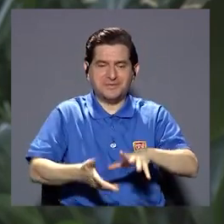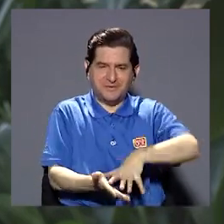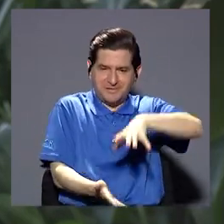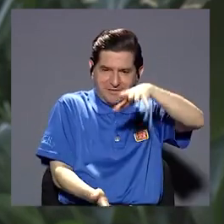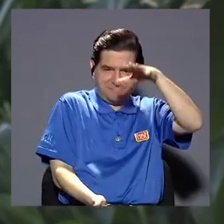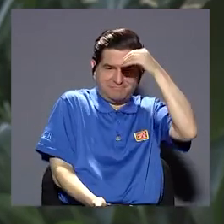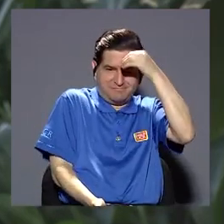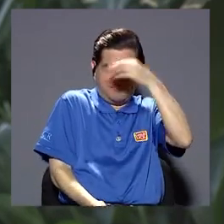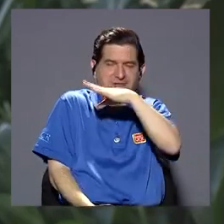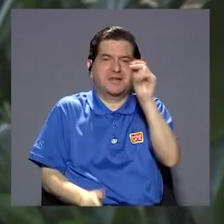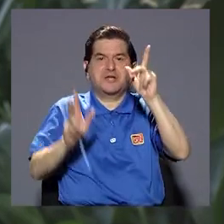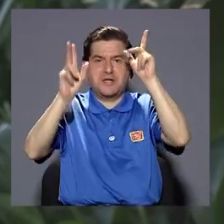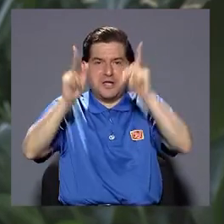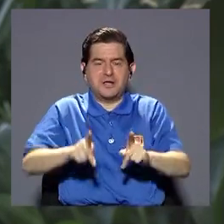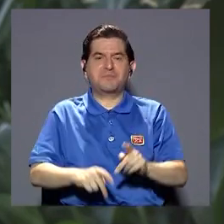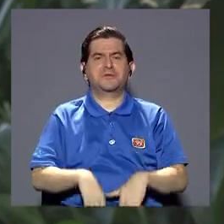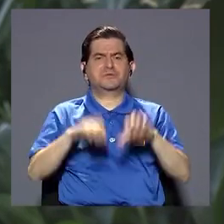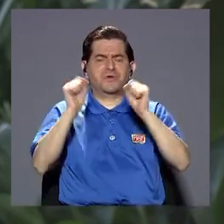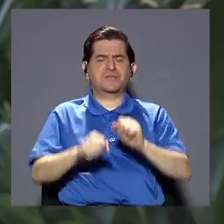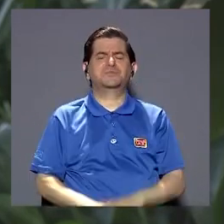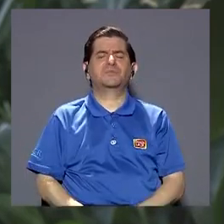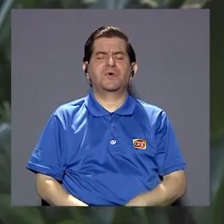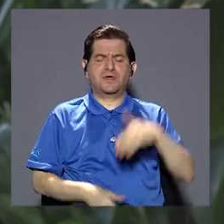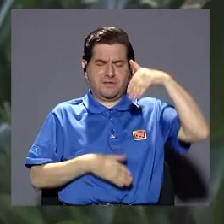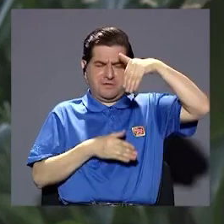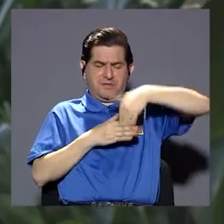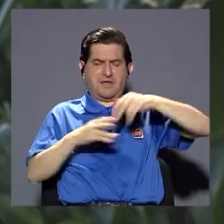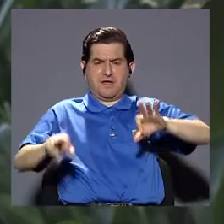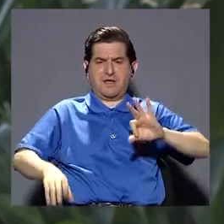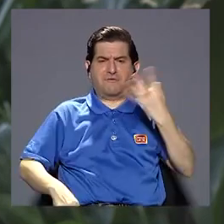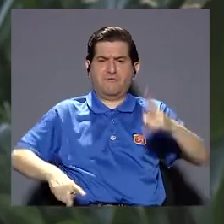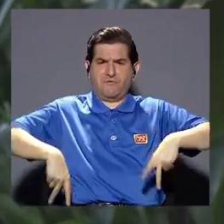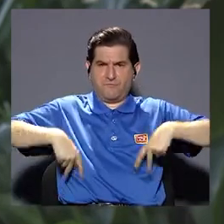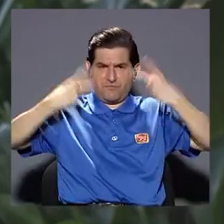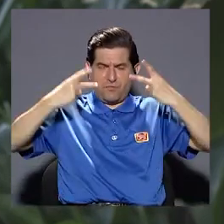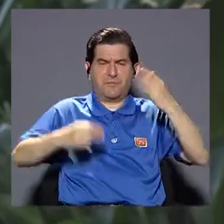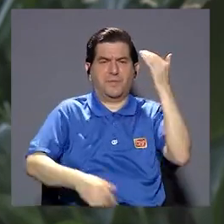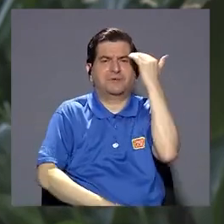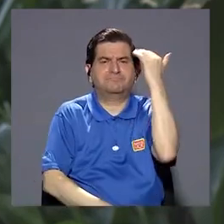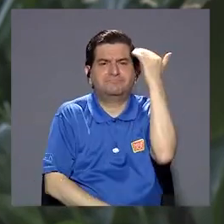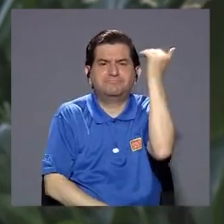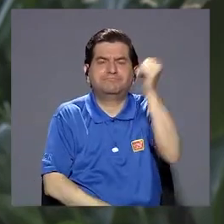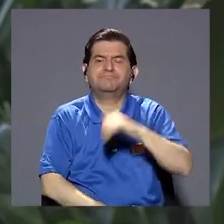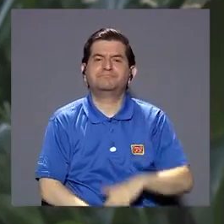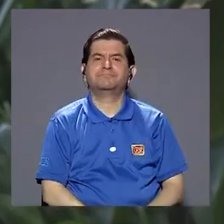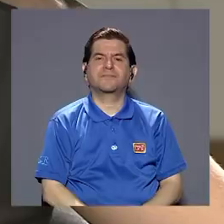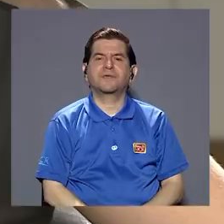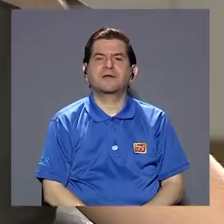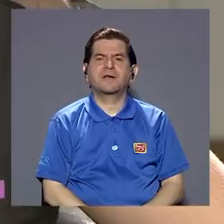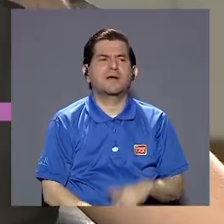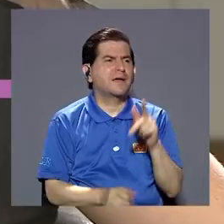las personas aprendan y para que las personas puedan introyectar en su estilo de vida estos conocimientos y que tal la